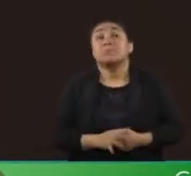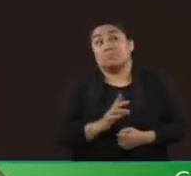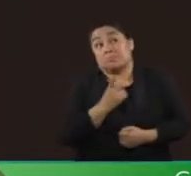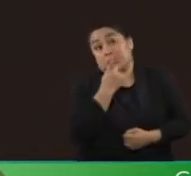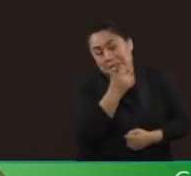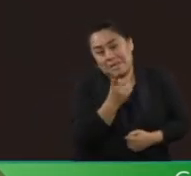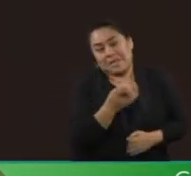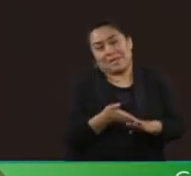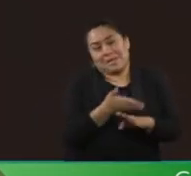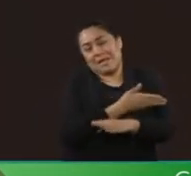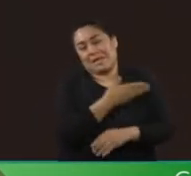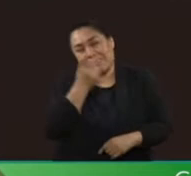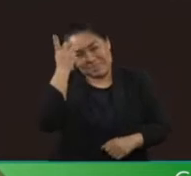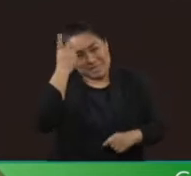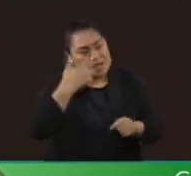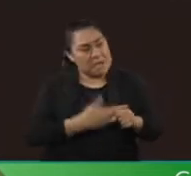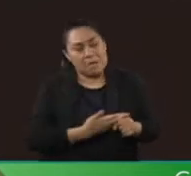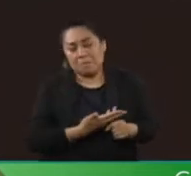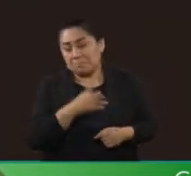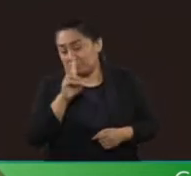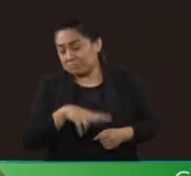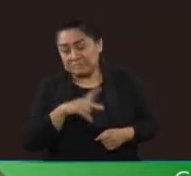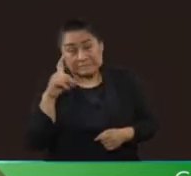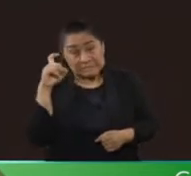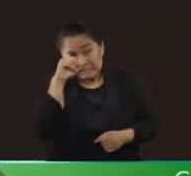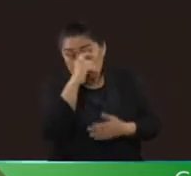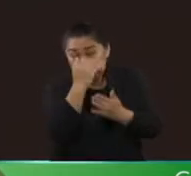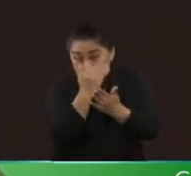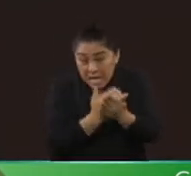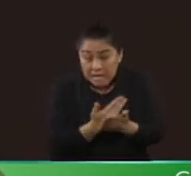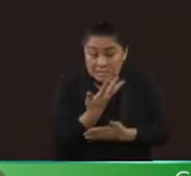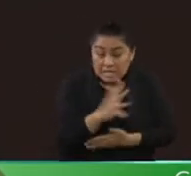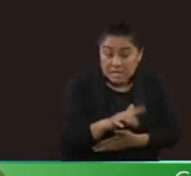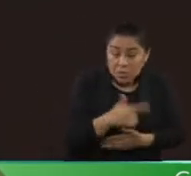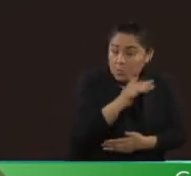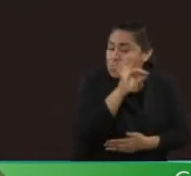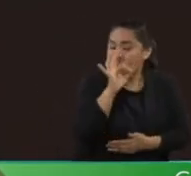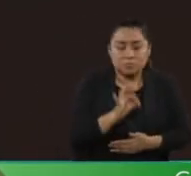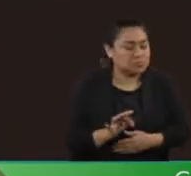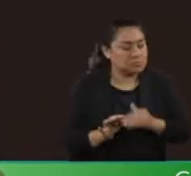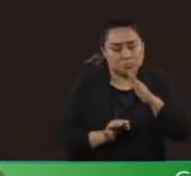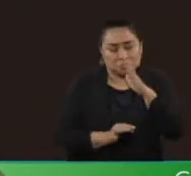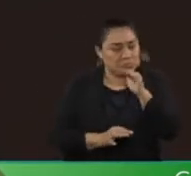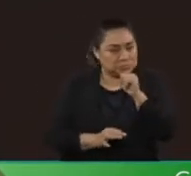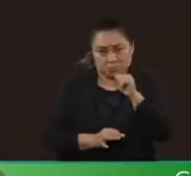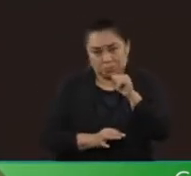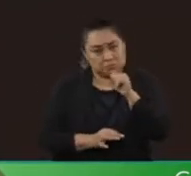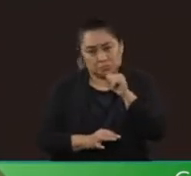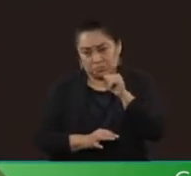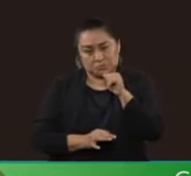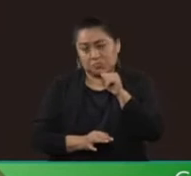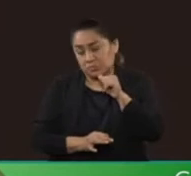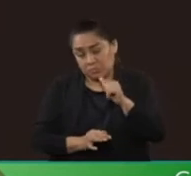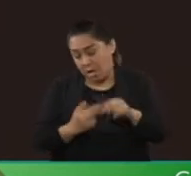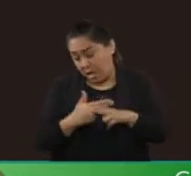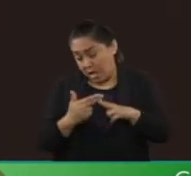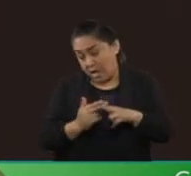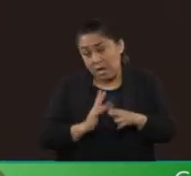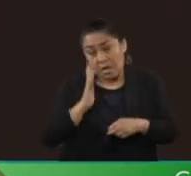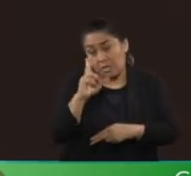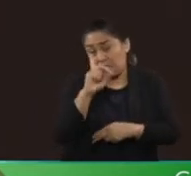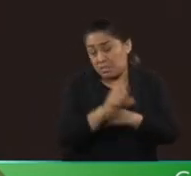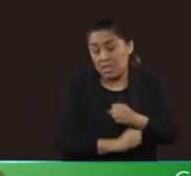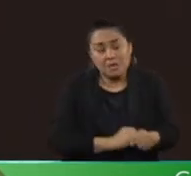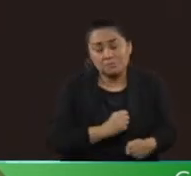anterior director, difícilmente se podrá rebajar a niveles de 10 o 12 por ciento en menos de 30 años. Sí,